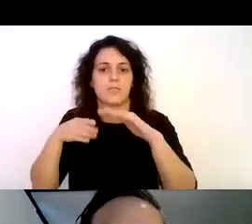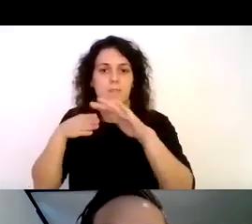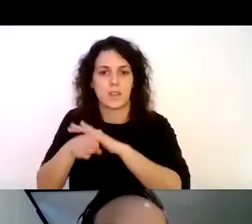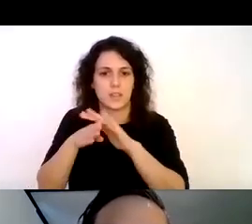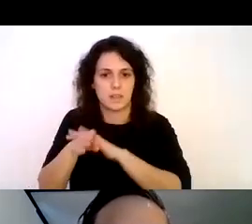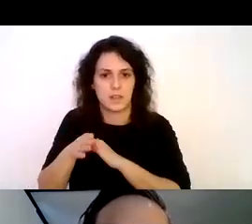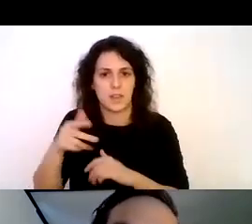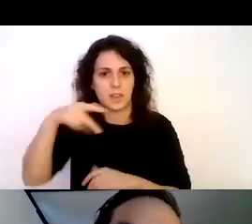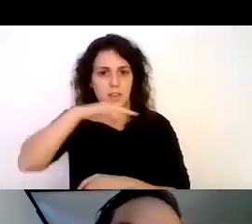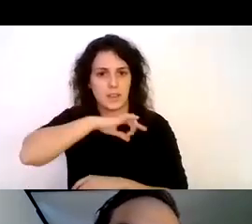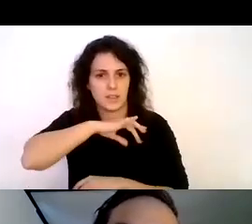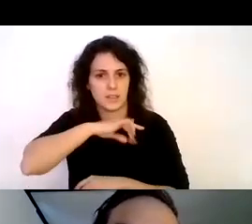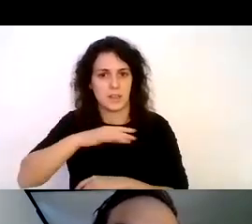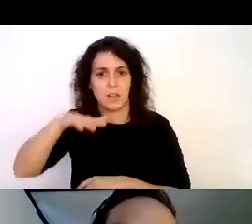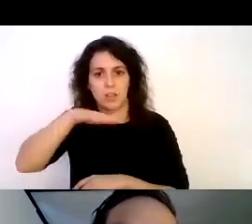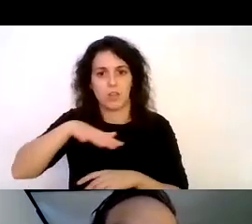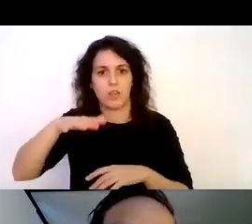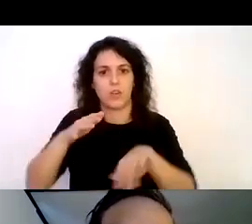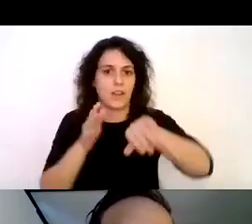inicio de la zona austral de mi país